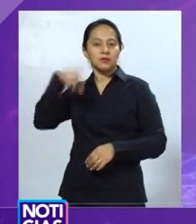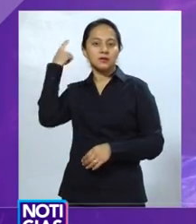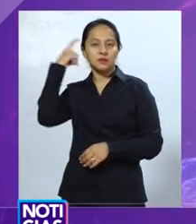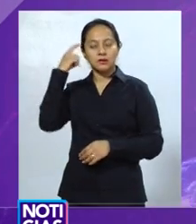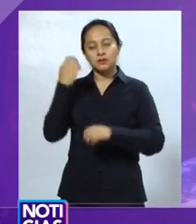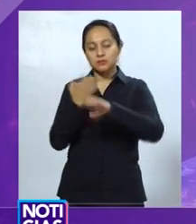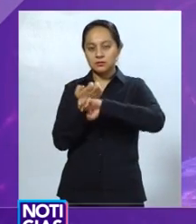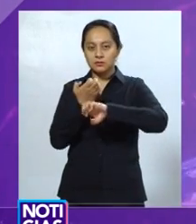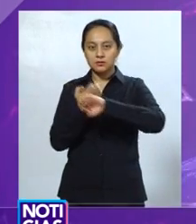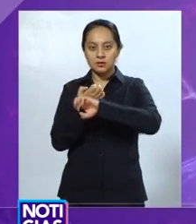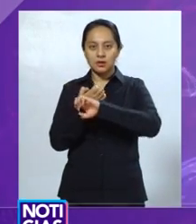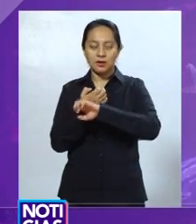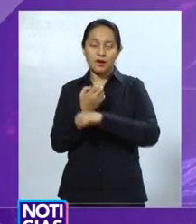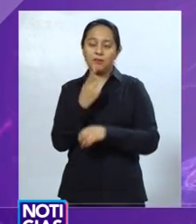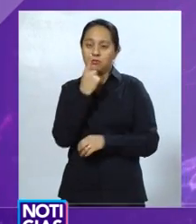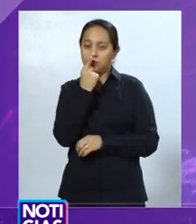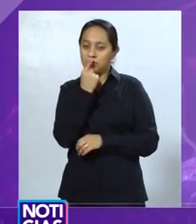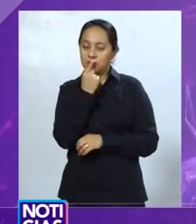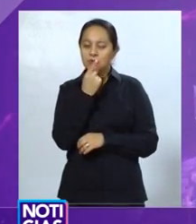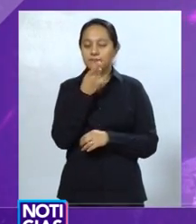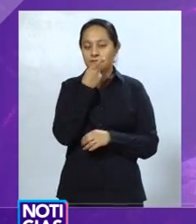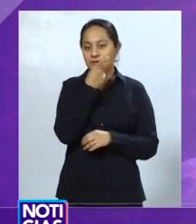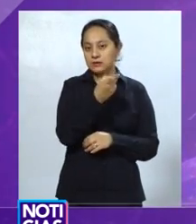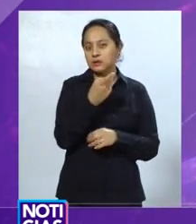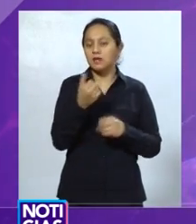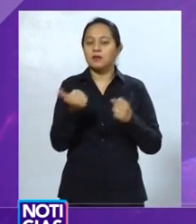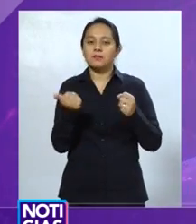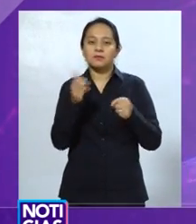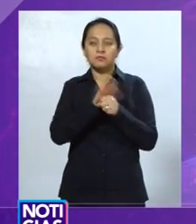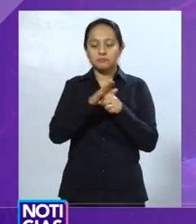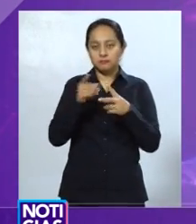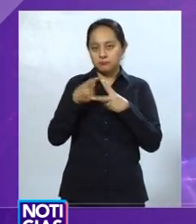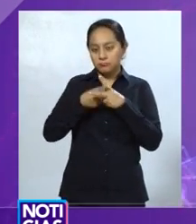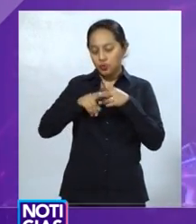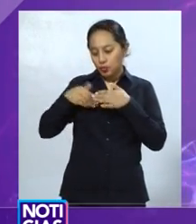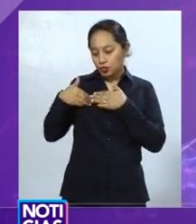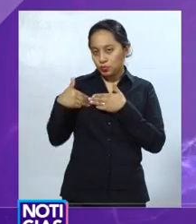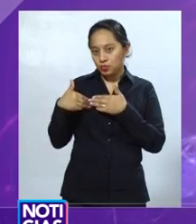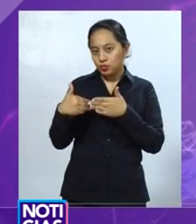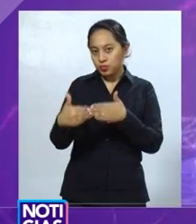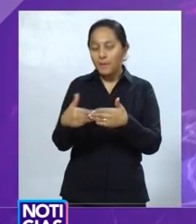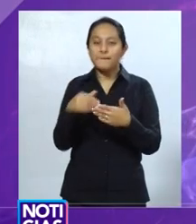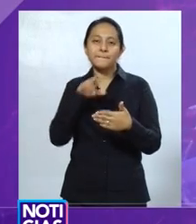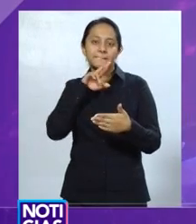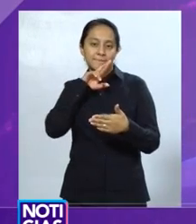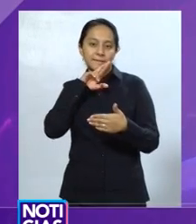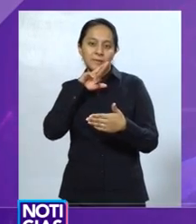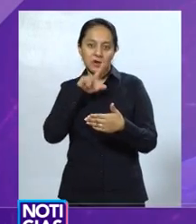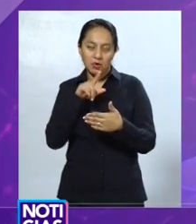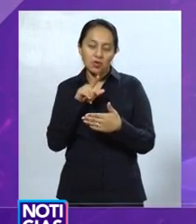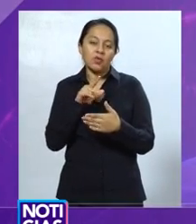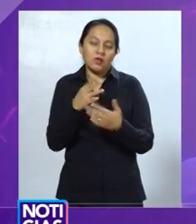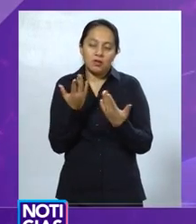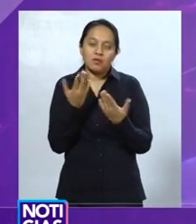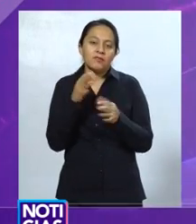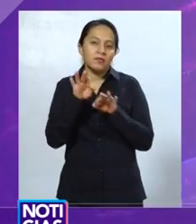recortes presupuestales del 2017 y una forma es el de la coordinación institucional y a la vez también dijo, el gobierno de la